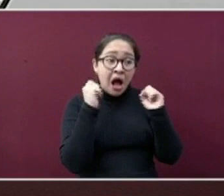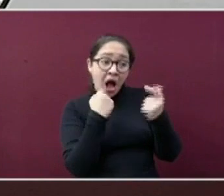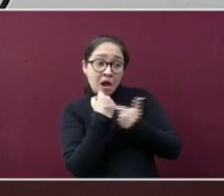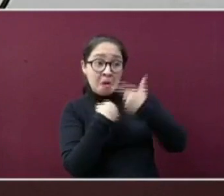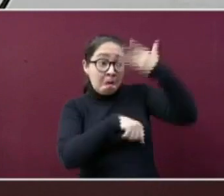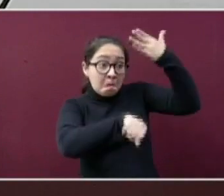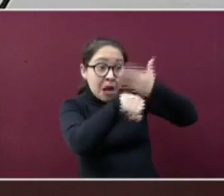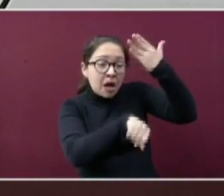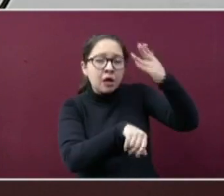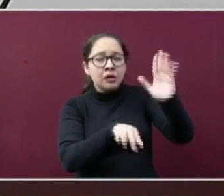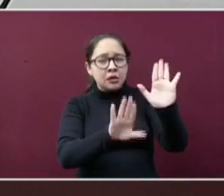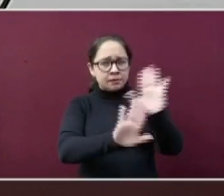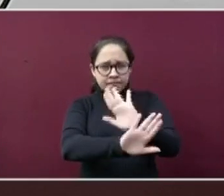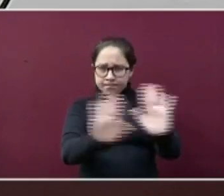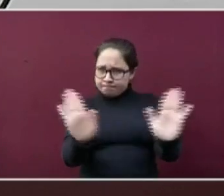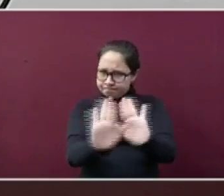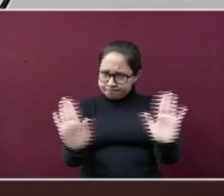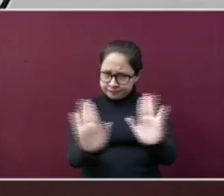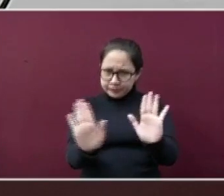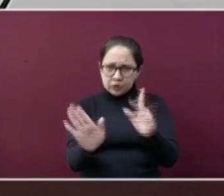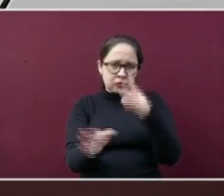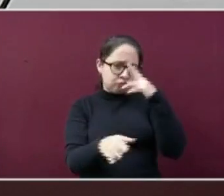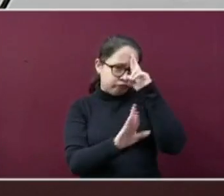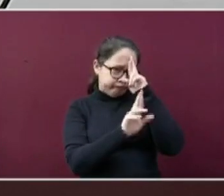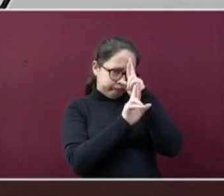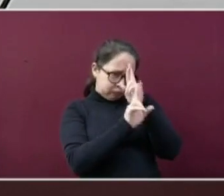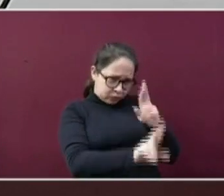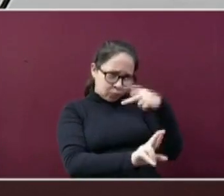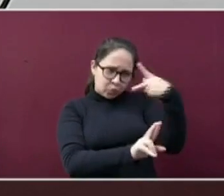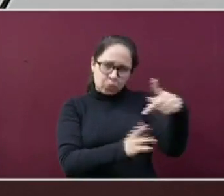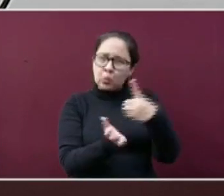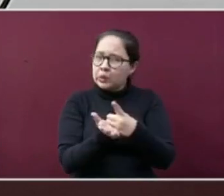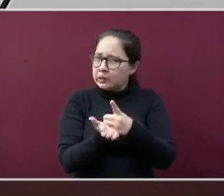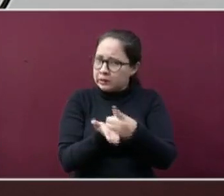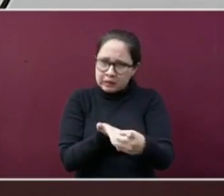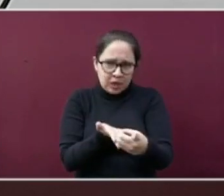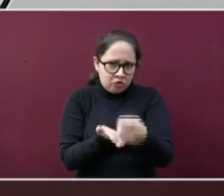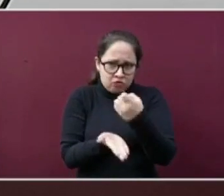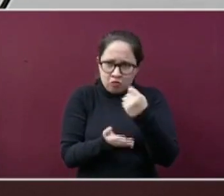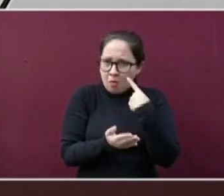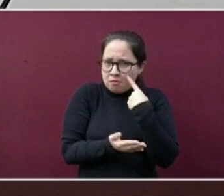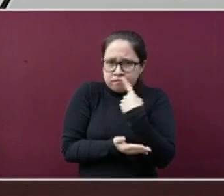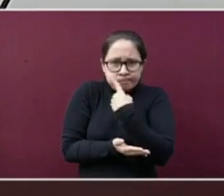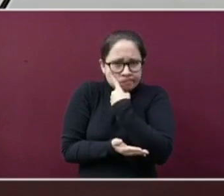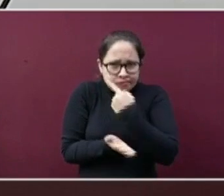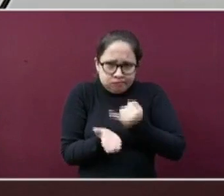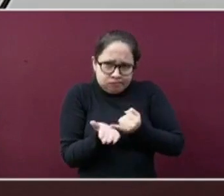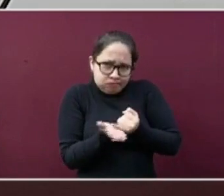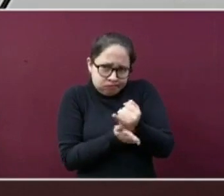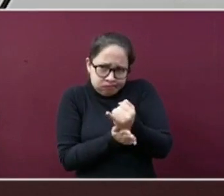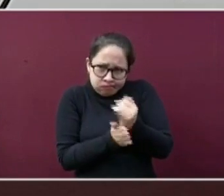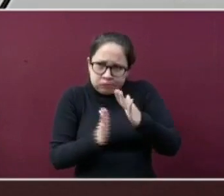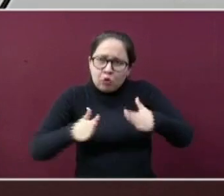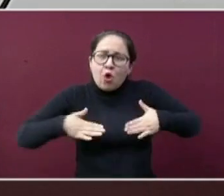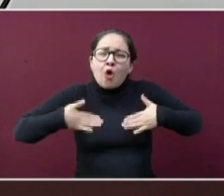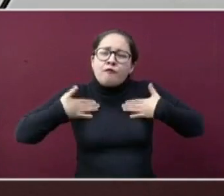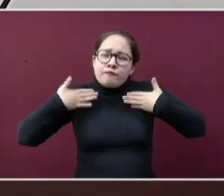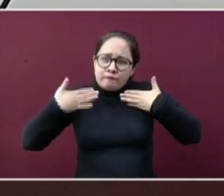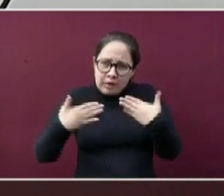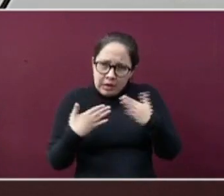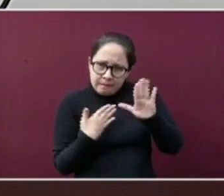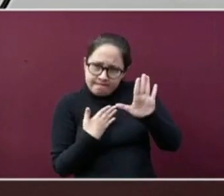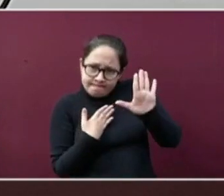cubrebocas o no respetar las medidas sanitarias, porque como población tienen